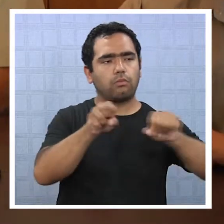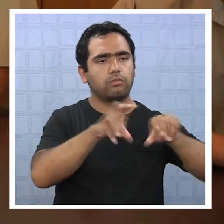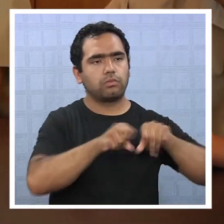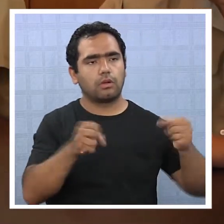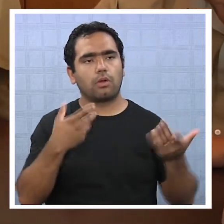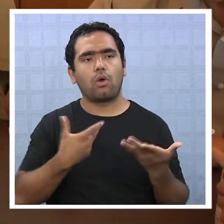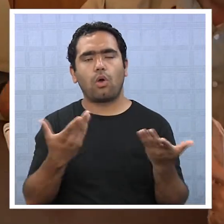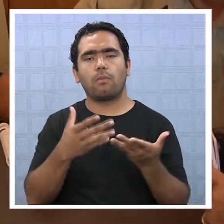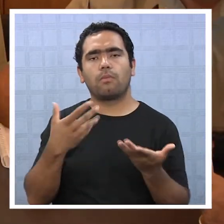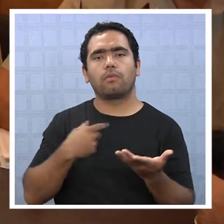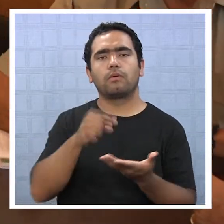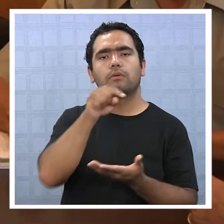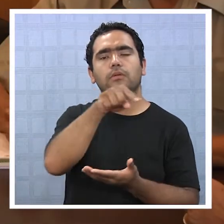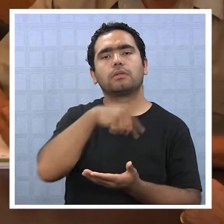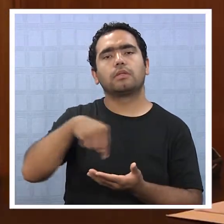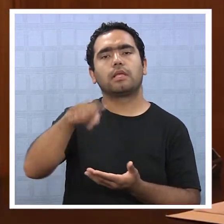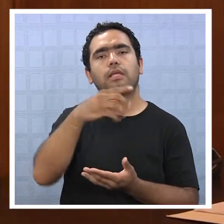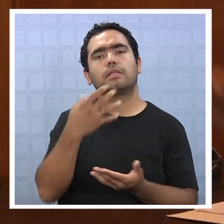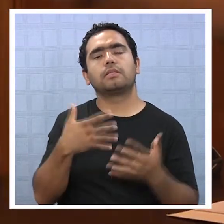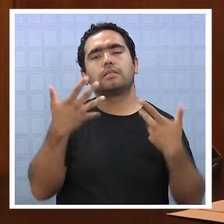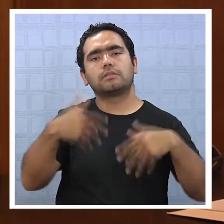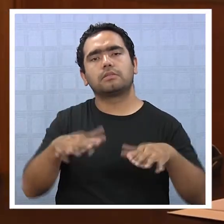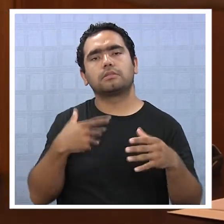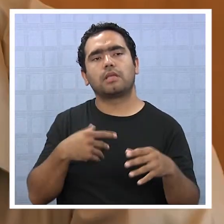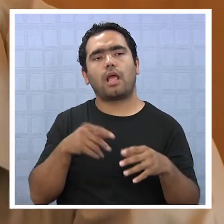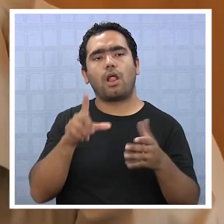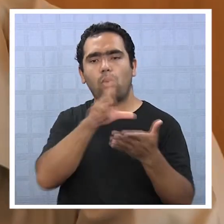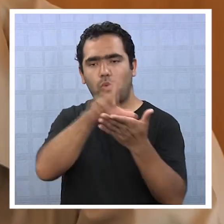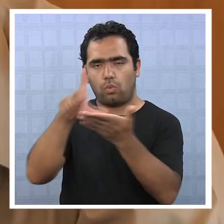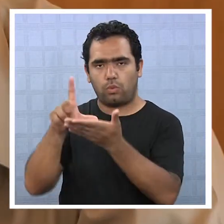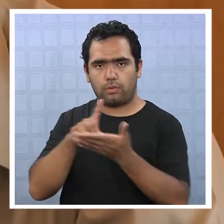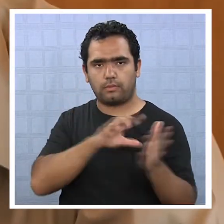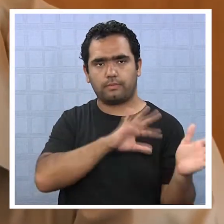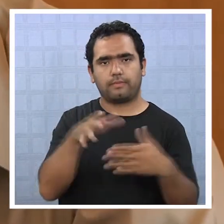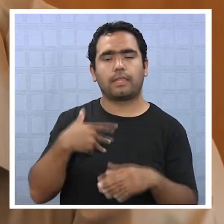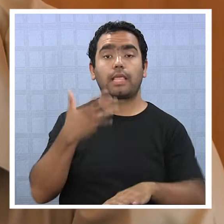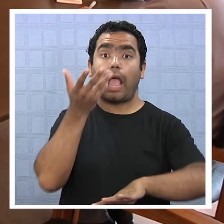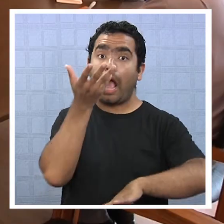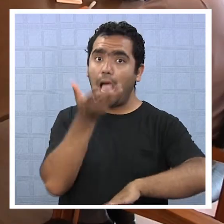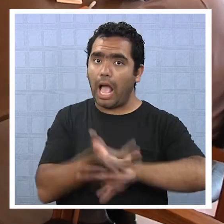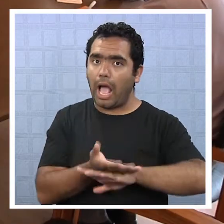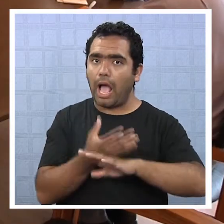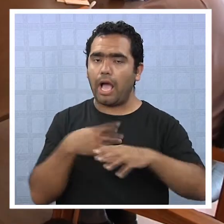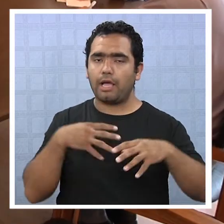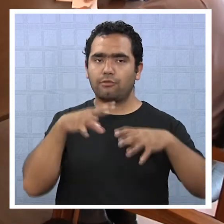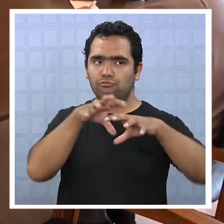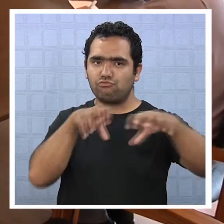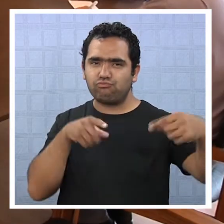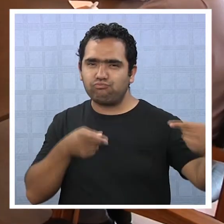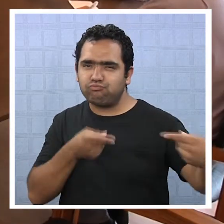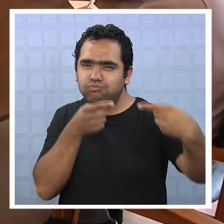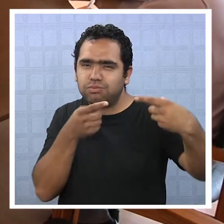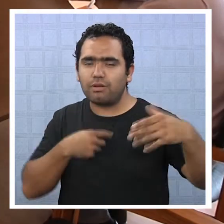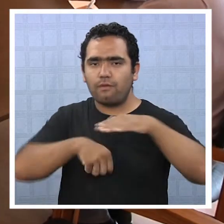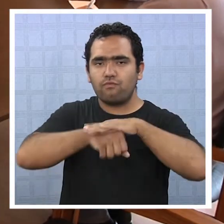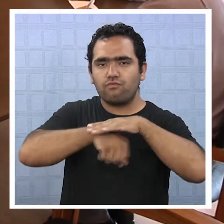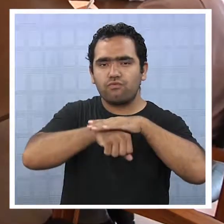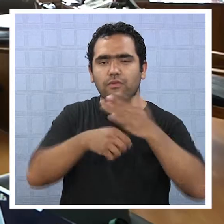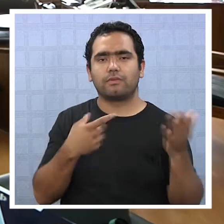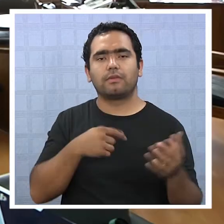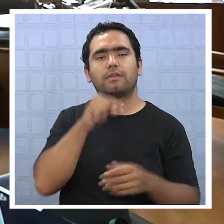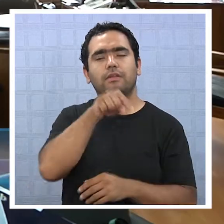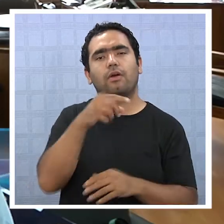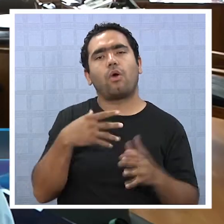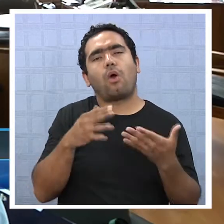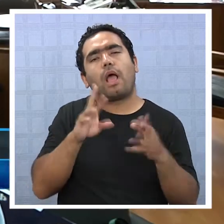afinar detalles del compromiso y donde se estableció que se habilitarán 4.000 localidades. Hay un partidazo el día viernes